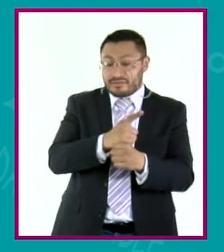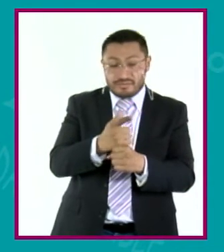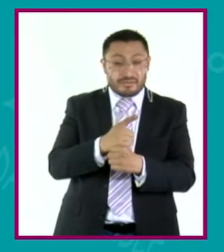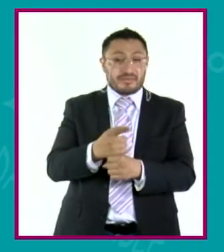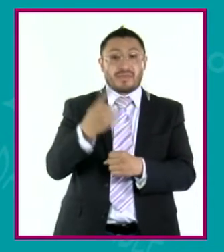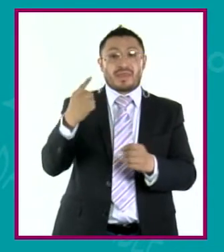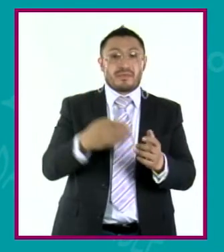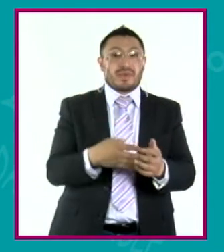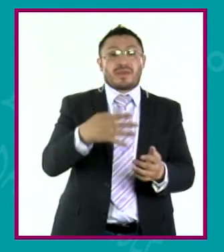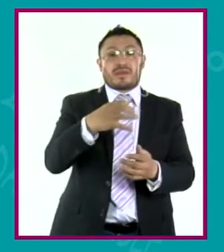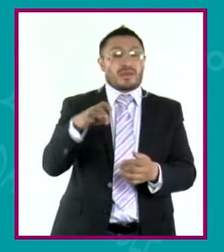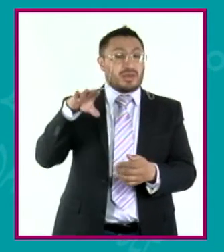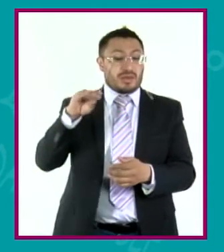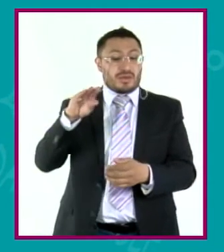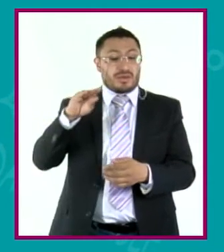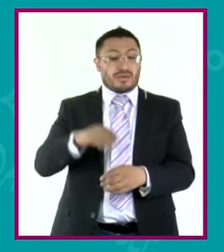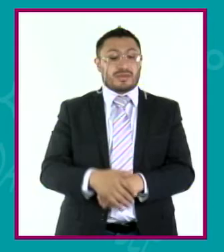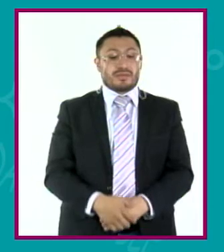1909.